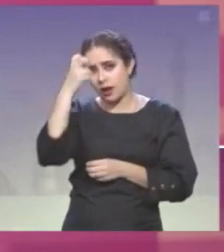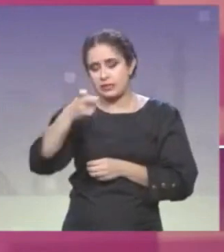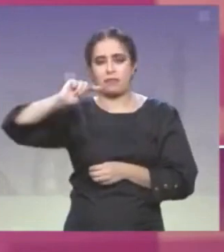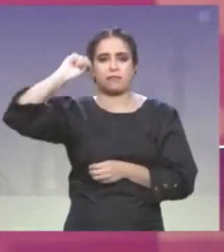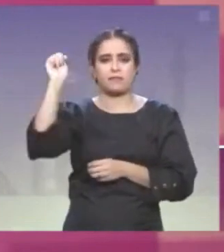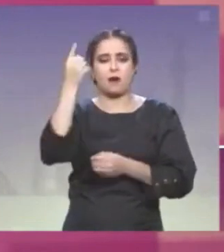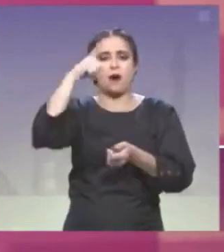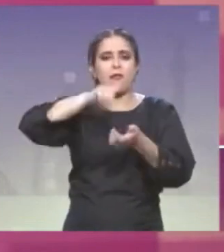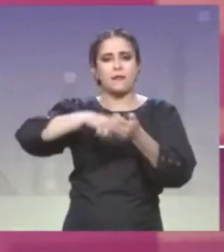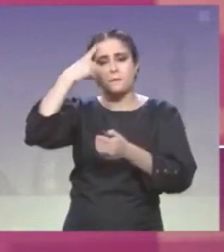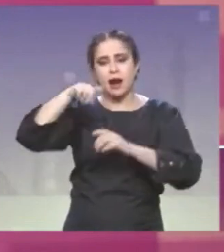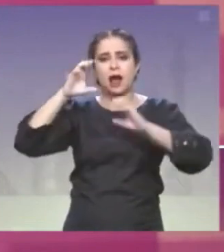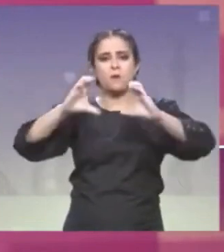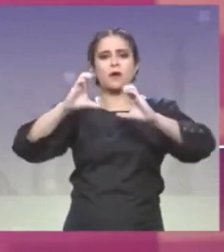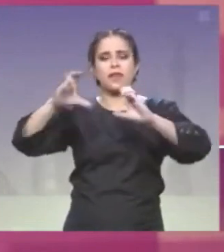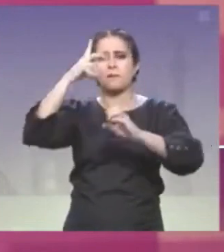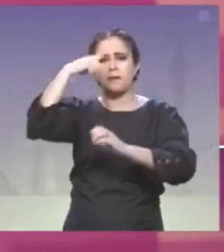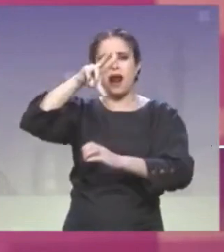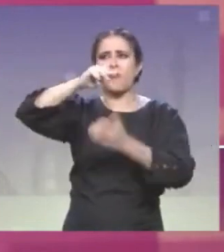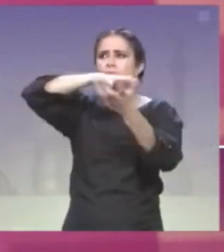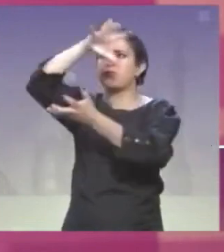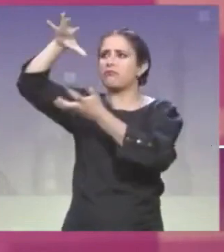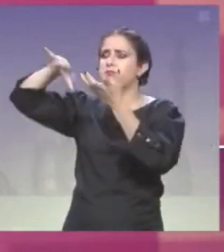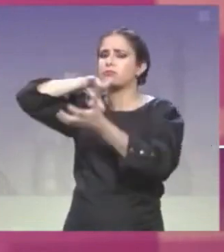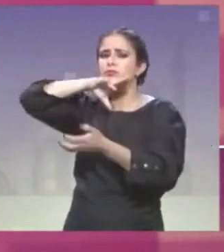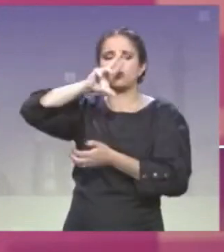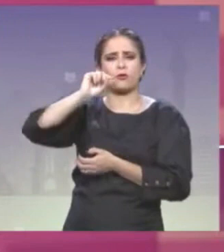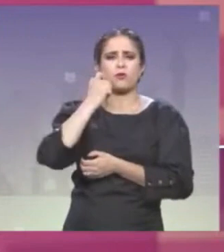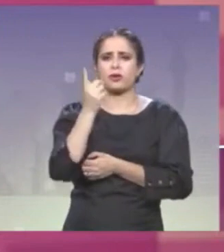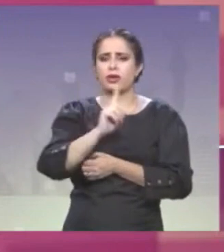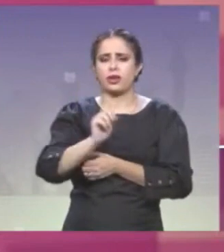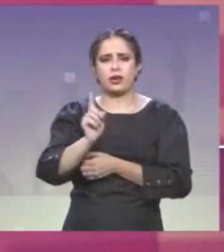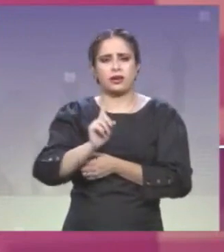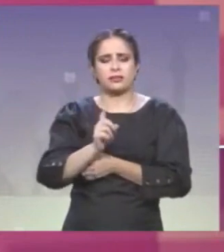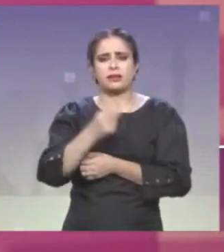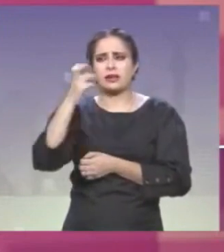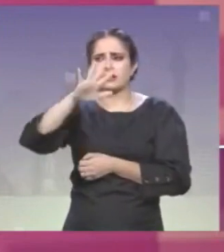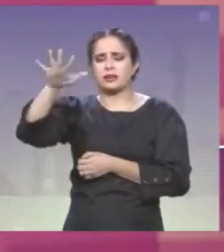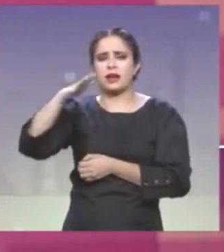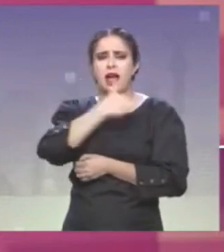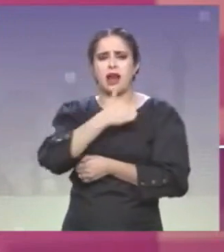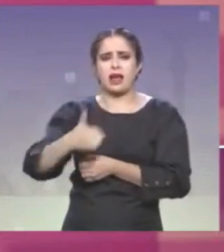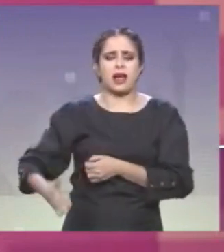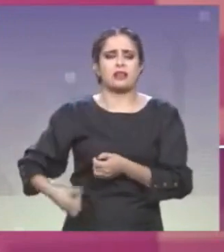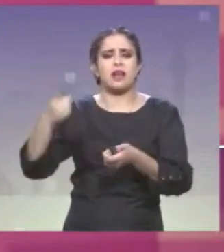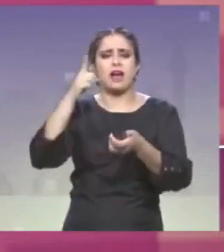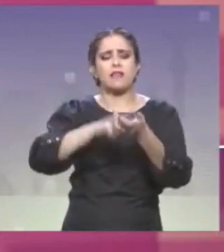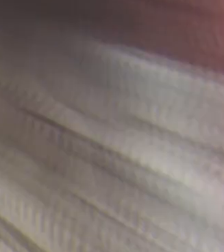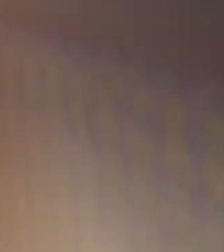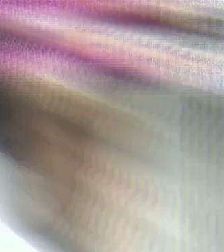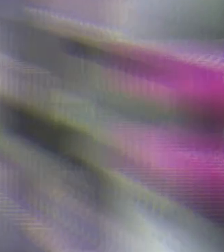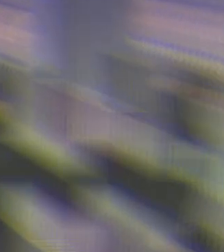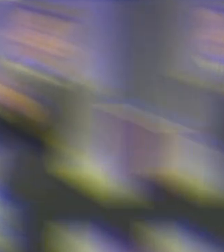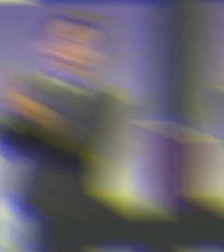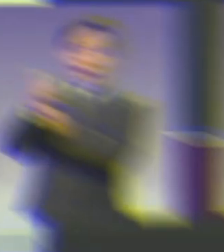noble al universo, al planeta, sobre todo en las alcaldías donde hemos estado resargados en temas de